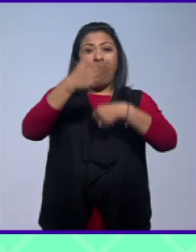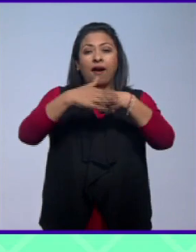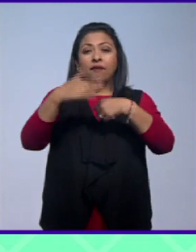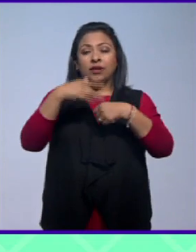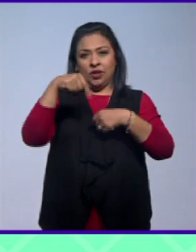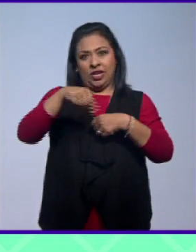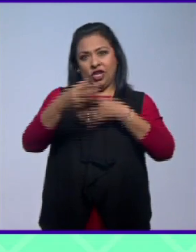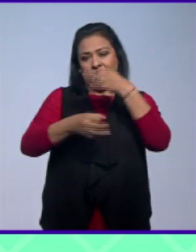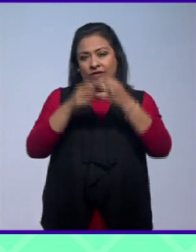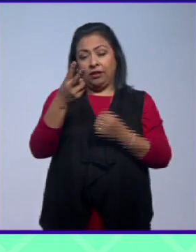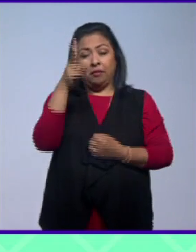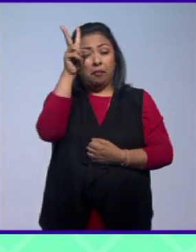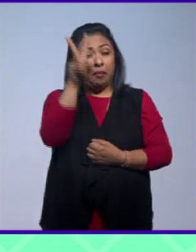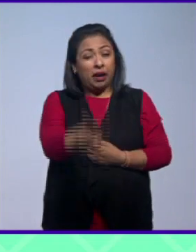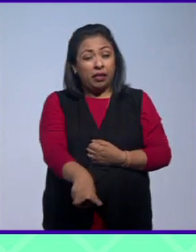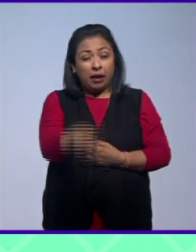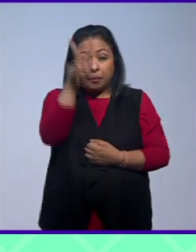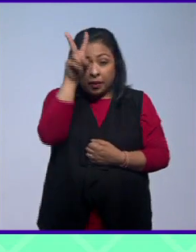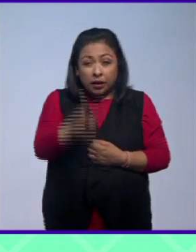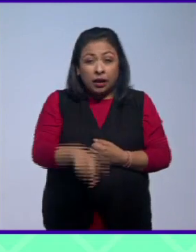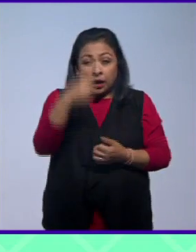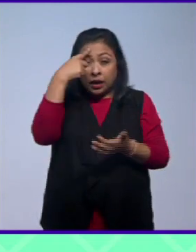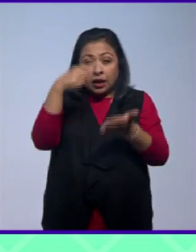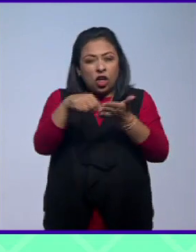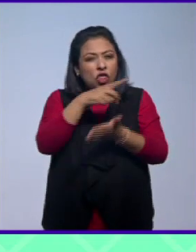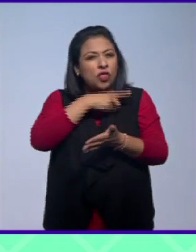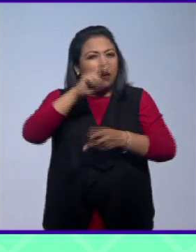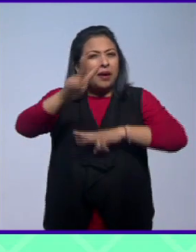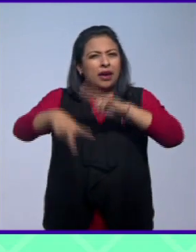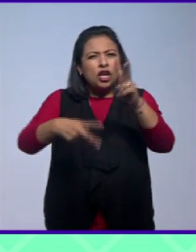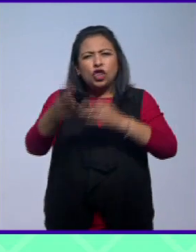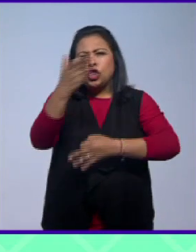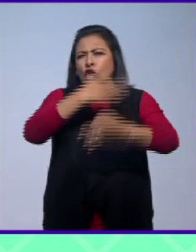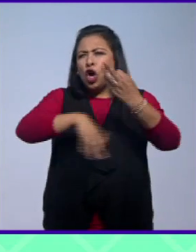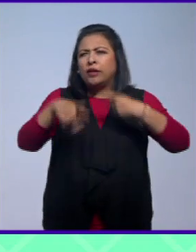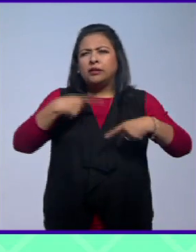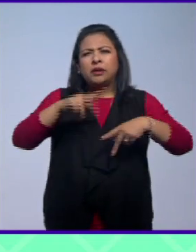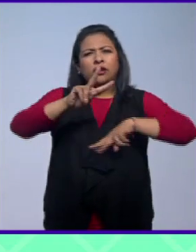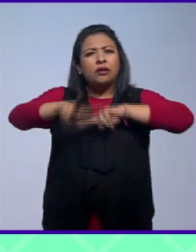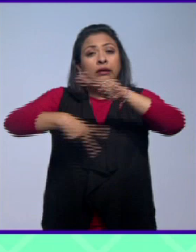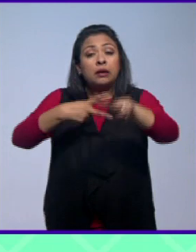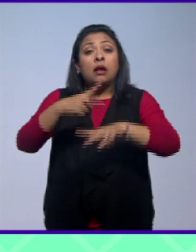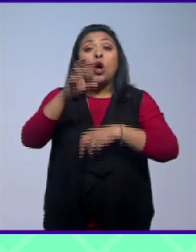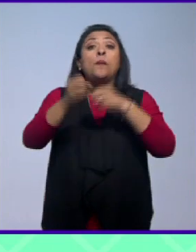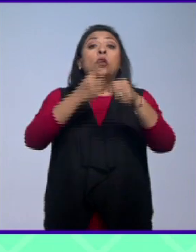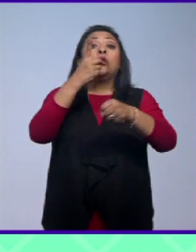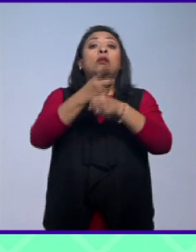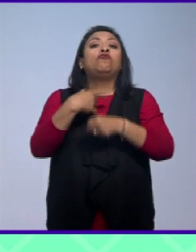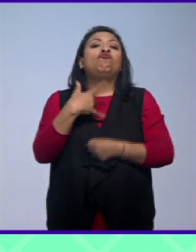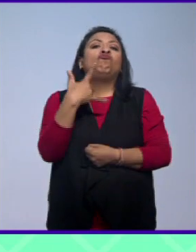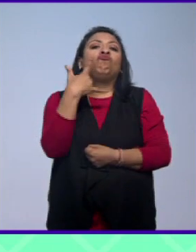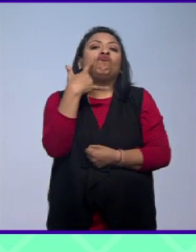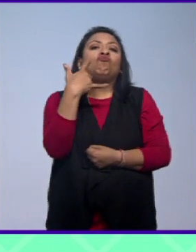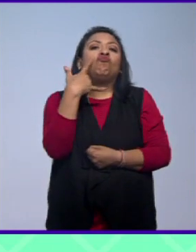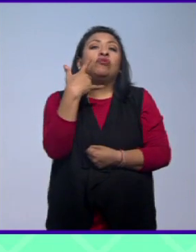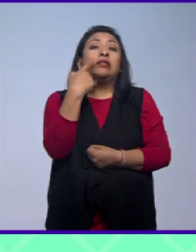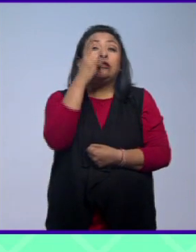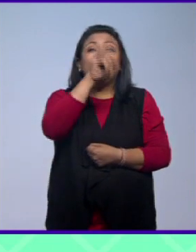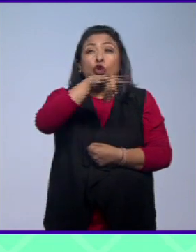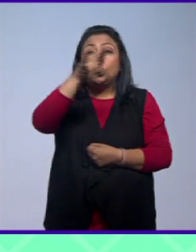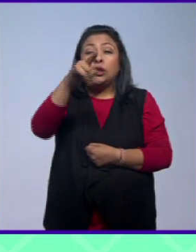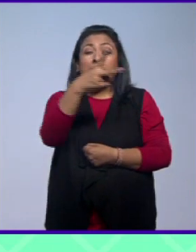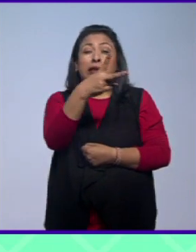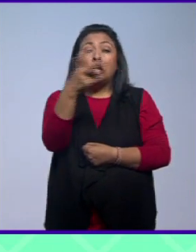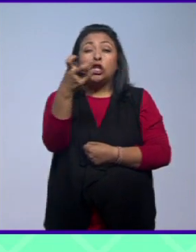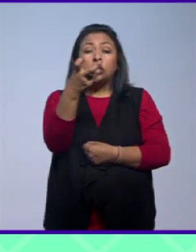Y de verdad, de verdad, yo creo que es algo que no se debe perder nadie porque la oportunidad de disfrutar de estas piezas son casi 200